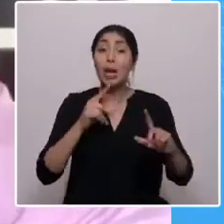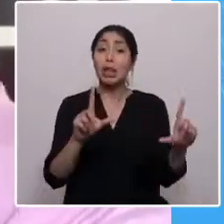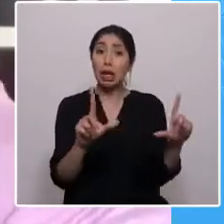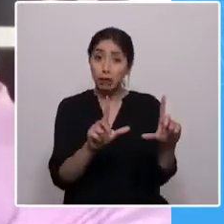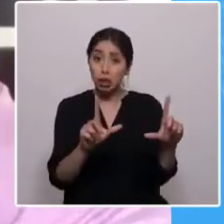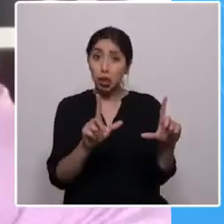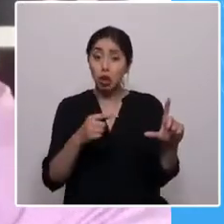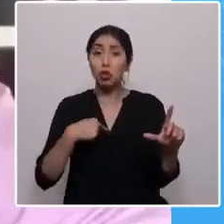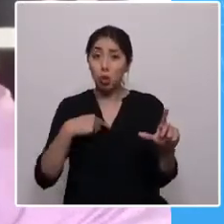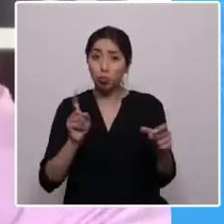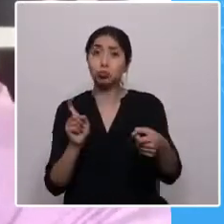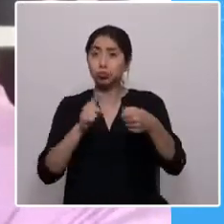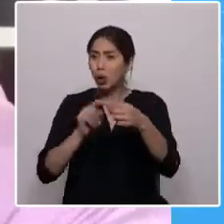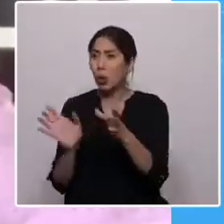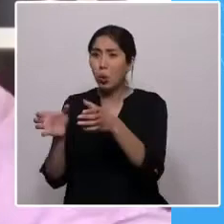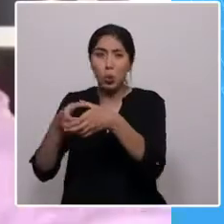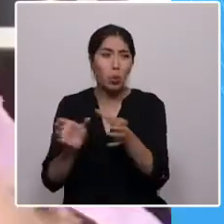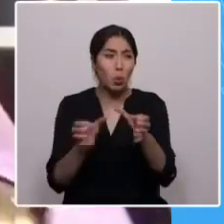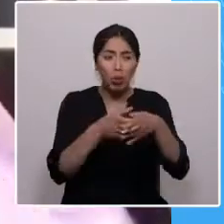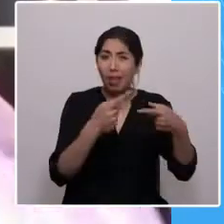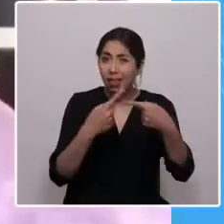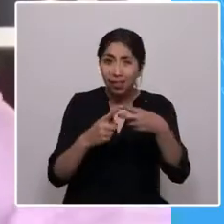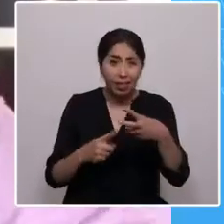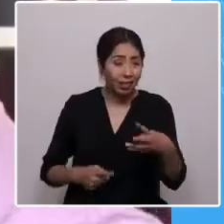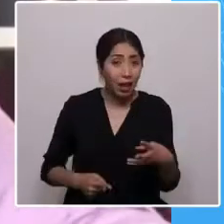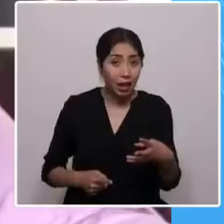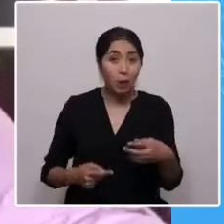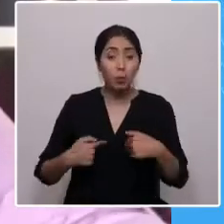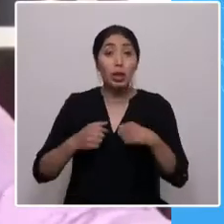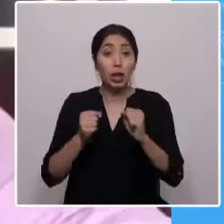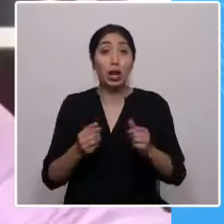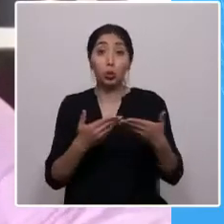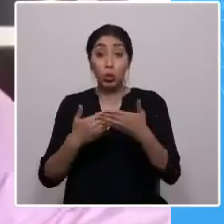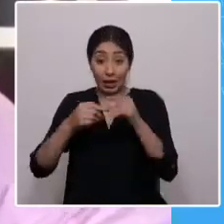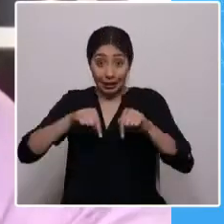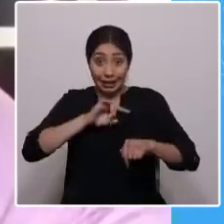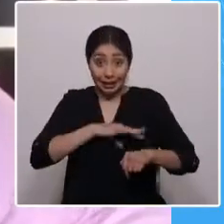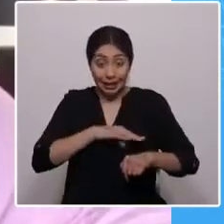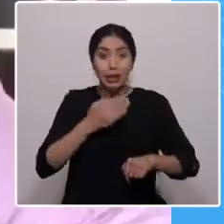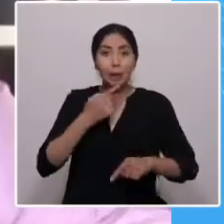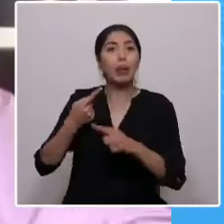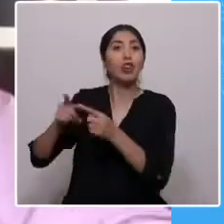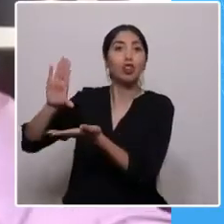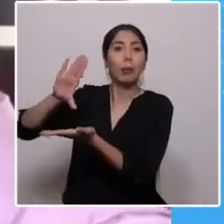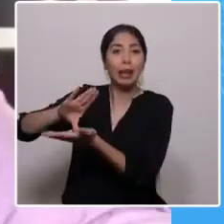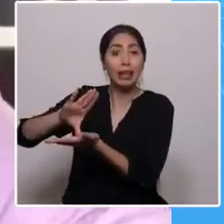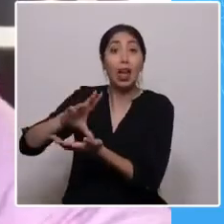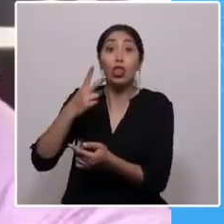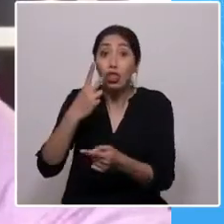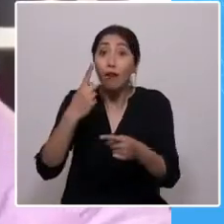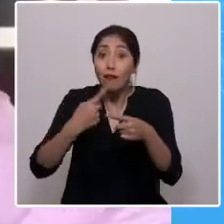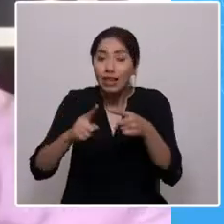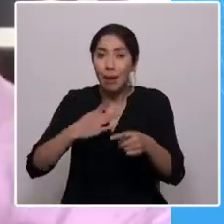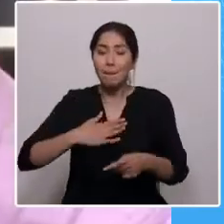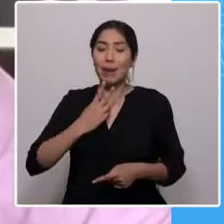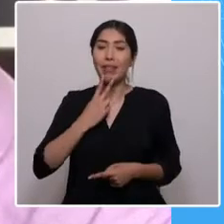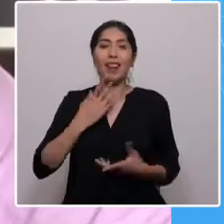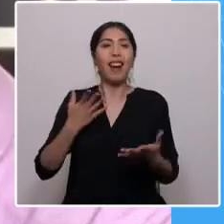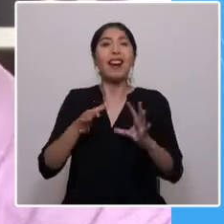fundaciones, corporaciones, compañías. Y habiendo podido estudiar en Chile y en el extranjero. Dos tercios de mi vida, gracias a la educación pública.